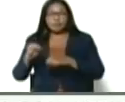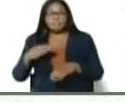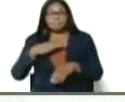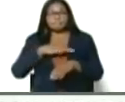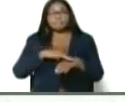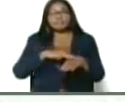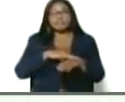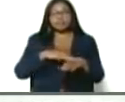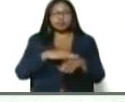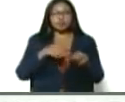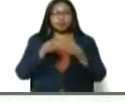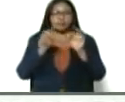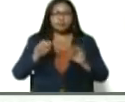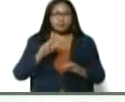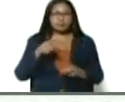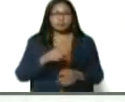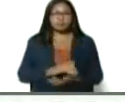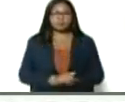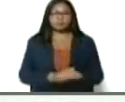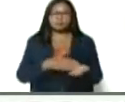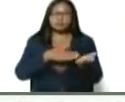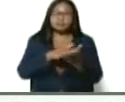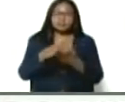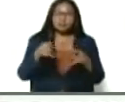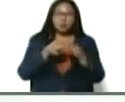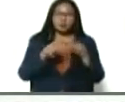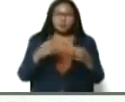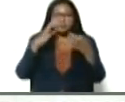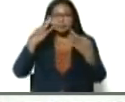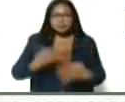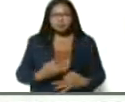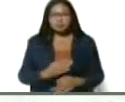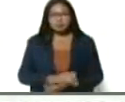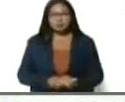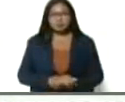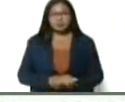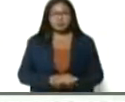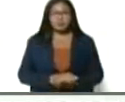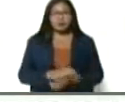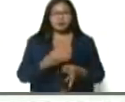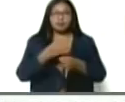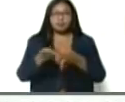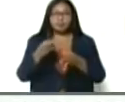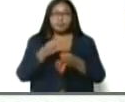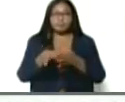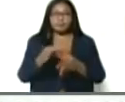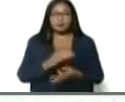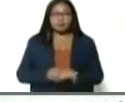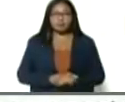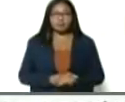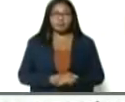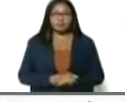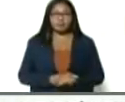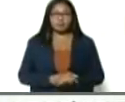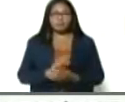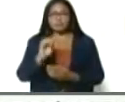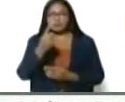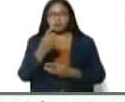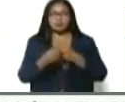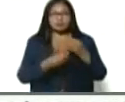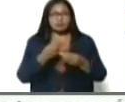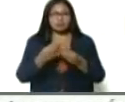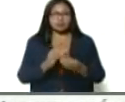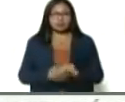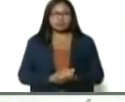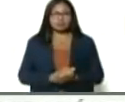agroproductiva para garantizarla y asegurarla a través del petro, de una porción de petro. Ese es un primer elemento. Y